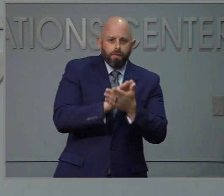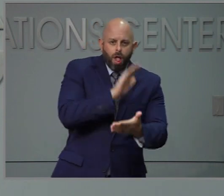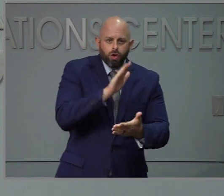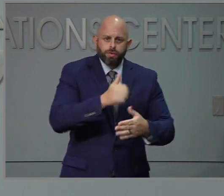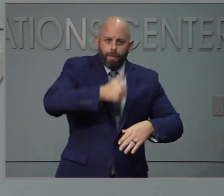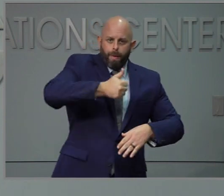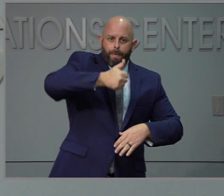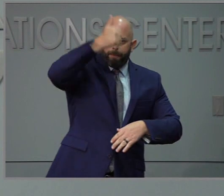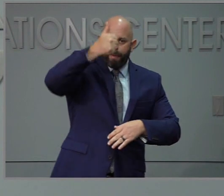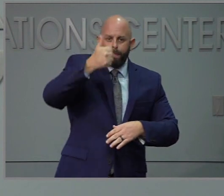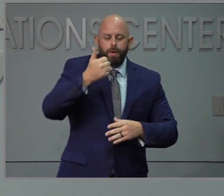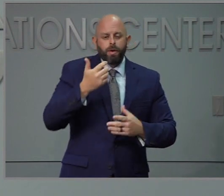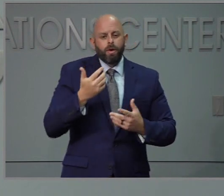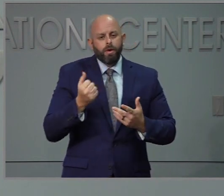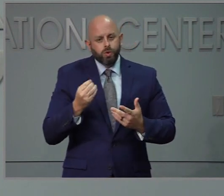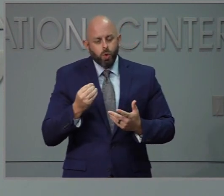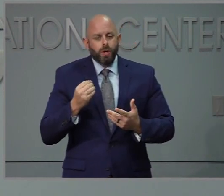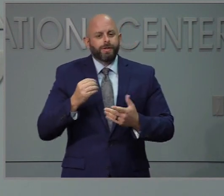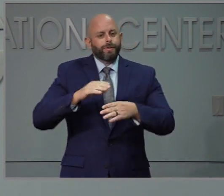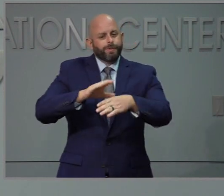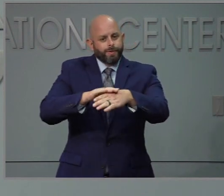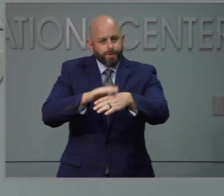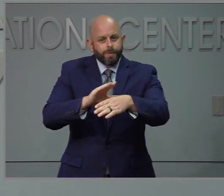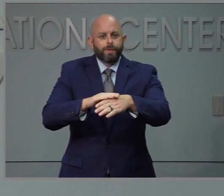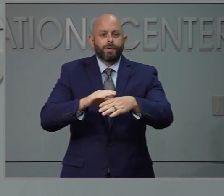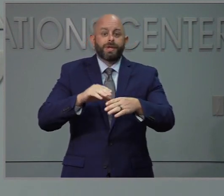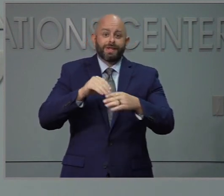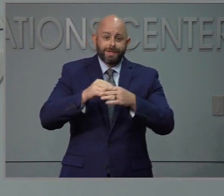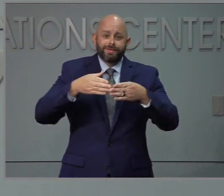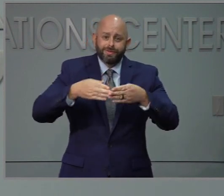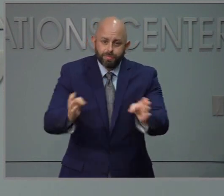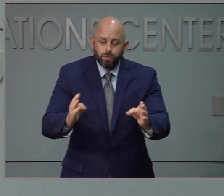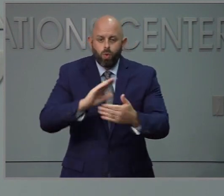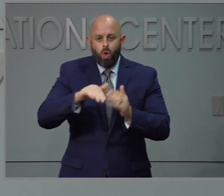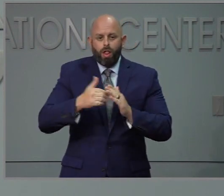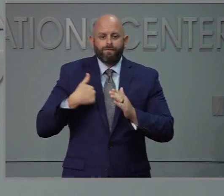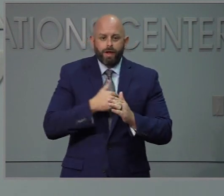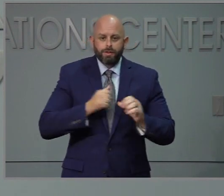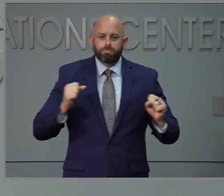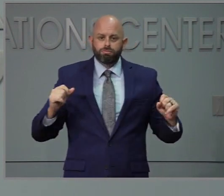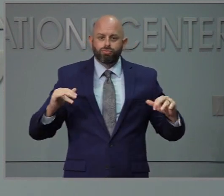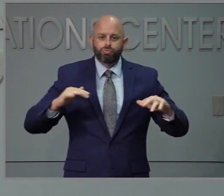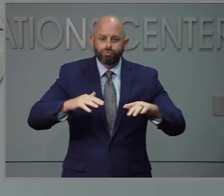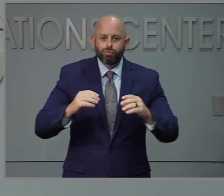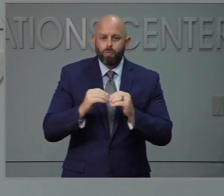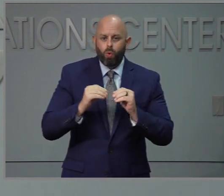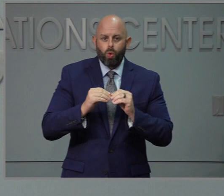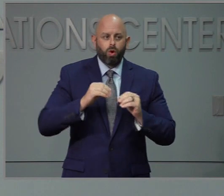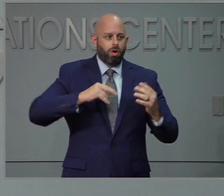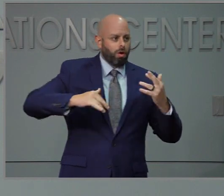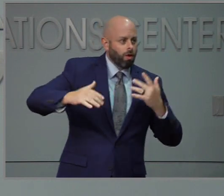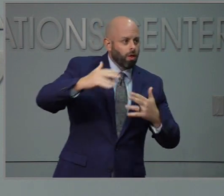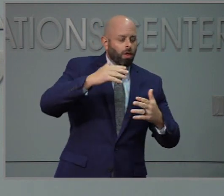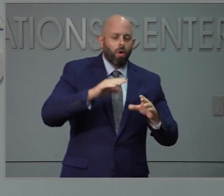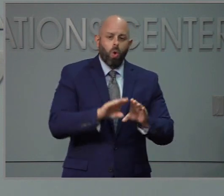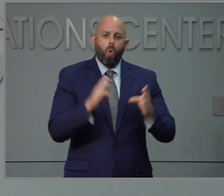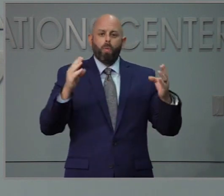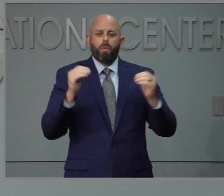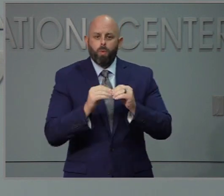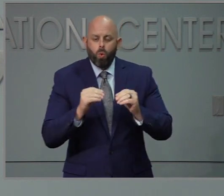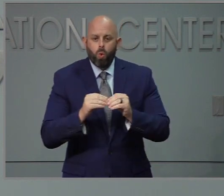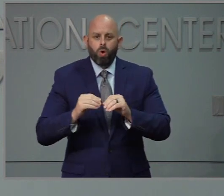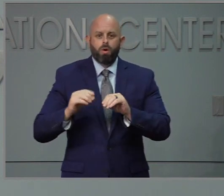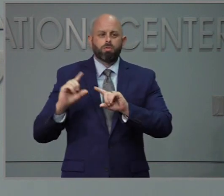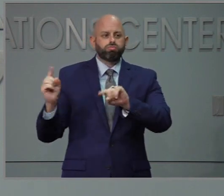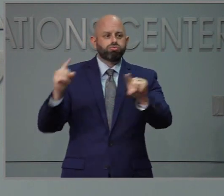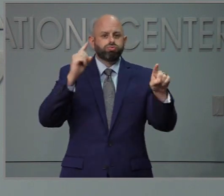todos que conforme en la gente circula más y hay más oportunidades de liberar restricciones este virus circula. Tenemos